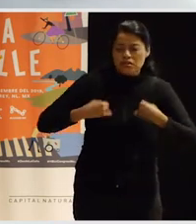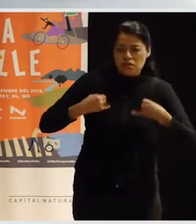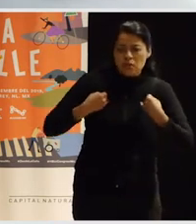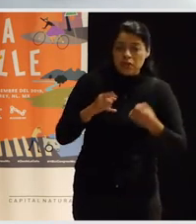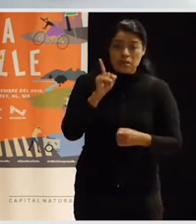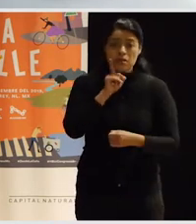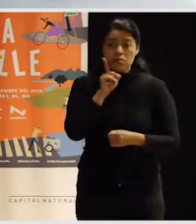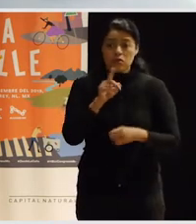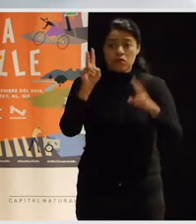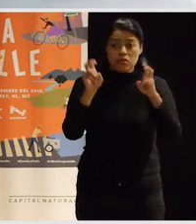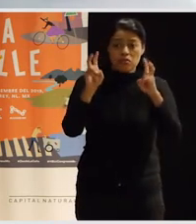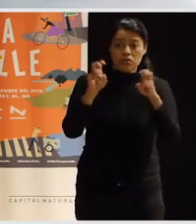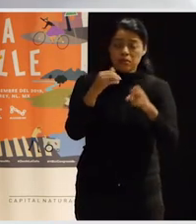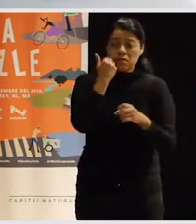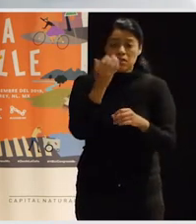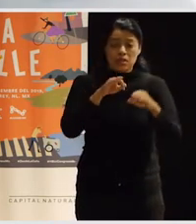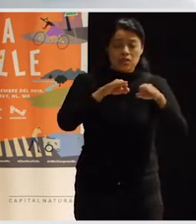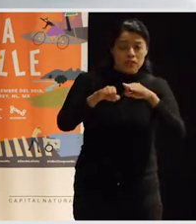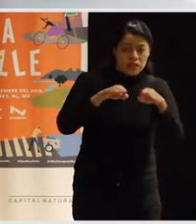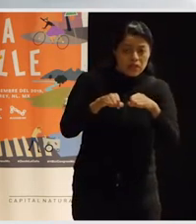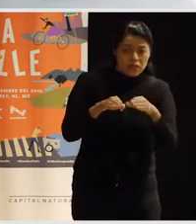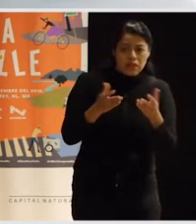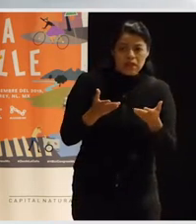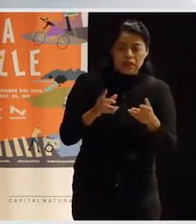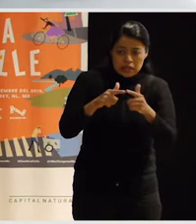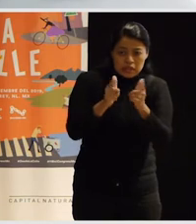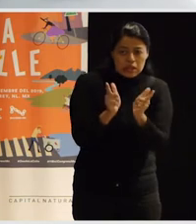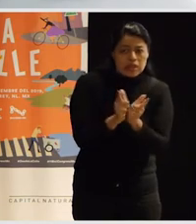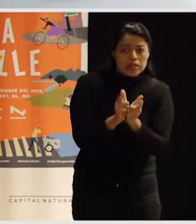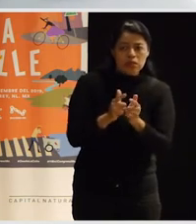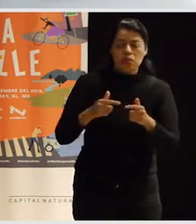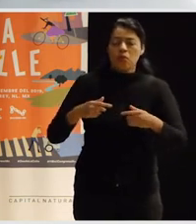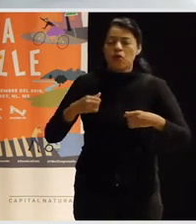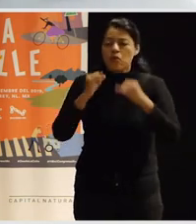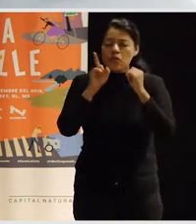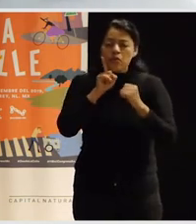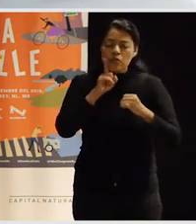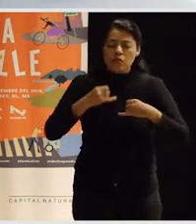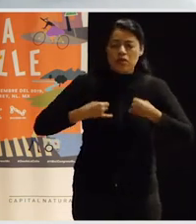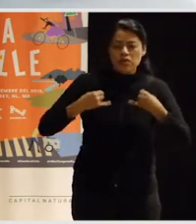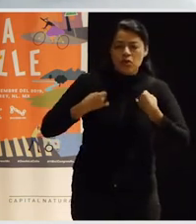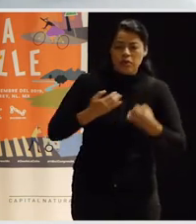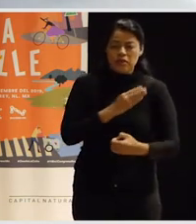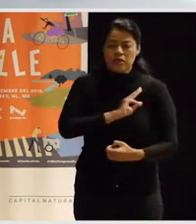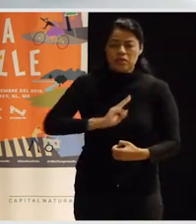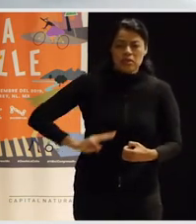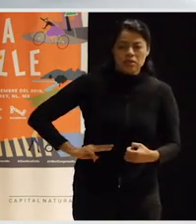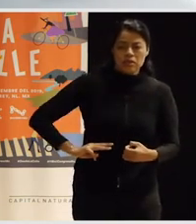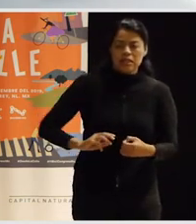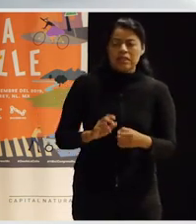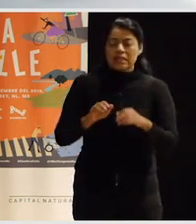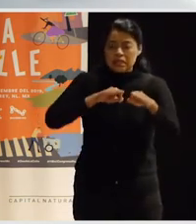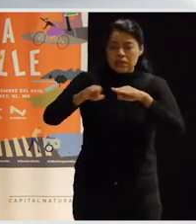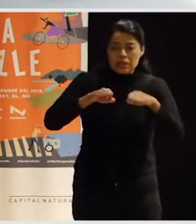Y las chicas, como tema que quieren trabajar, digamos, en este grupo de chicas adolescentes en interlocución con el ayuntamiento, es el tema del espacio